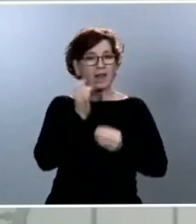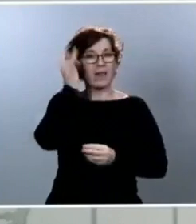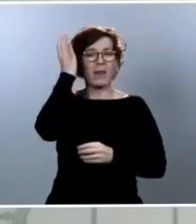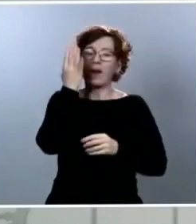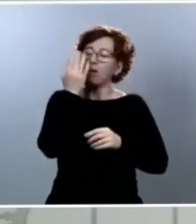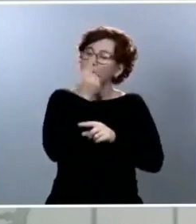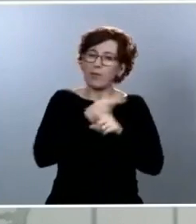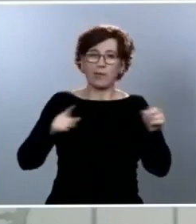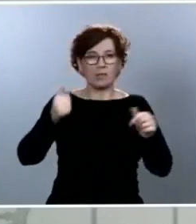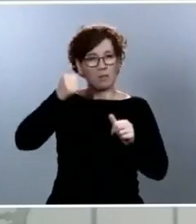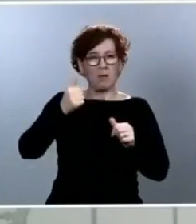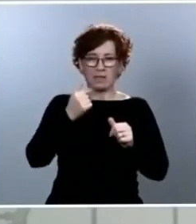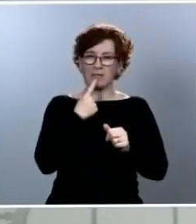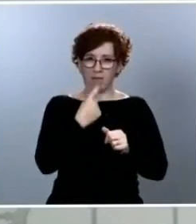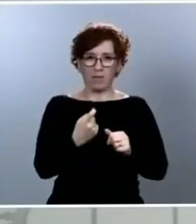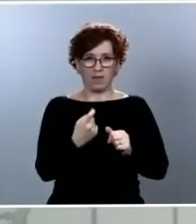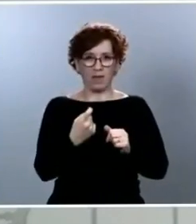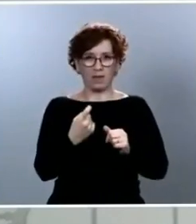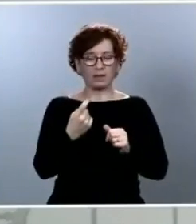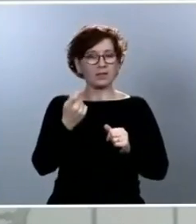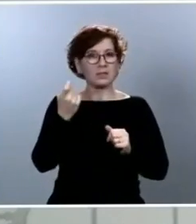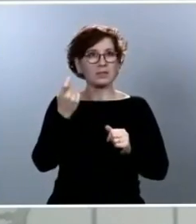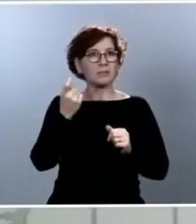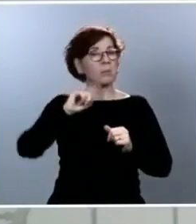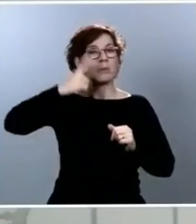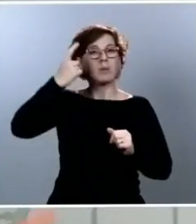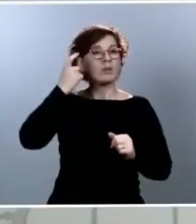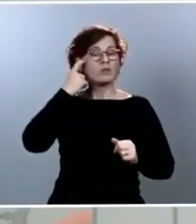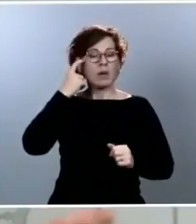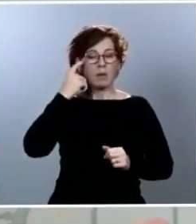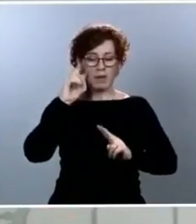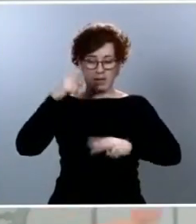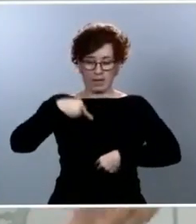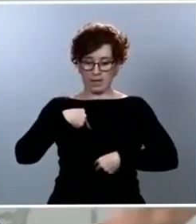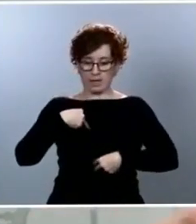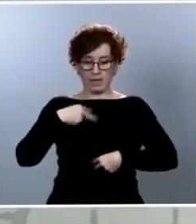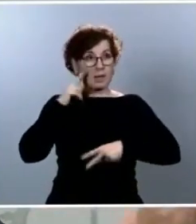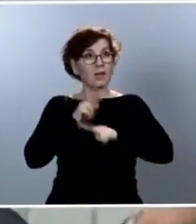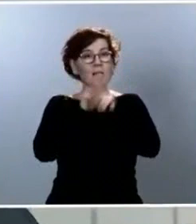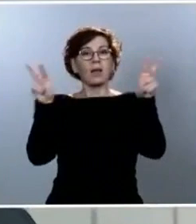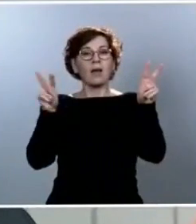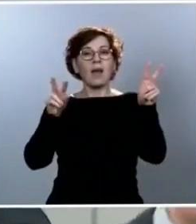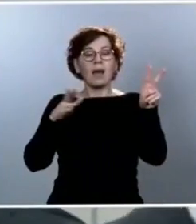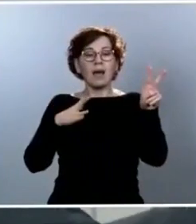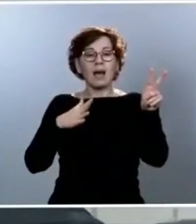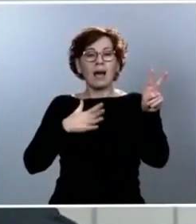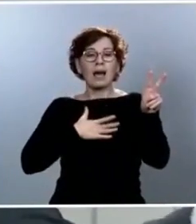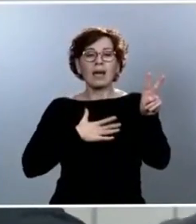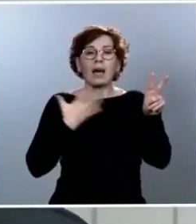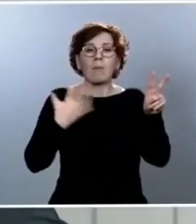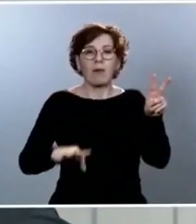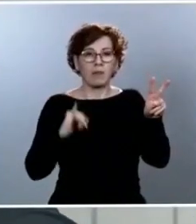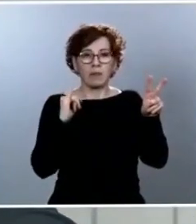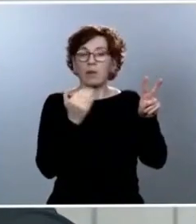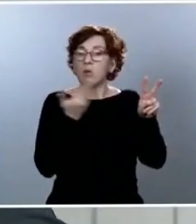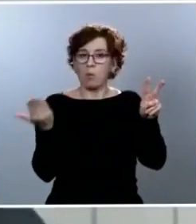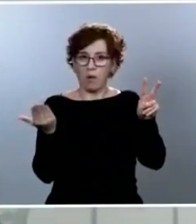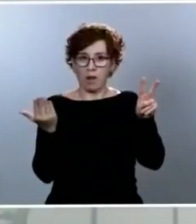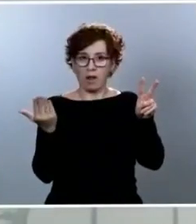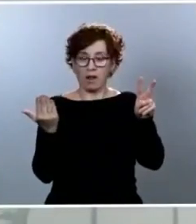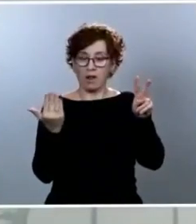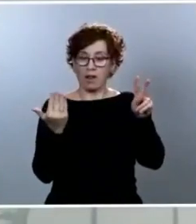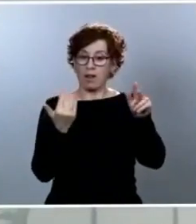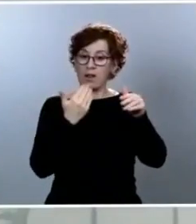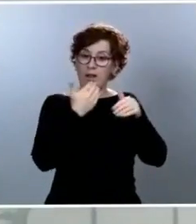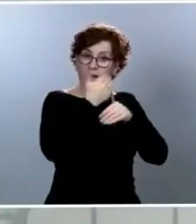Es saber qué capacidades tenemos para que conforme vayamos recuperando y avanzando esa nueva normalidad, hacia esa nueva